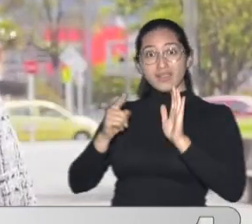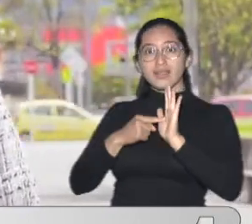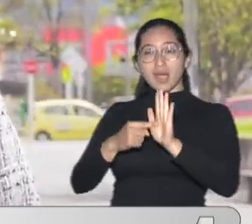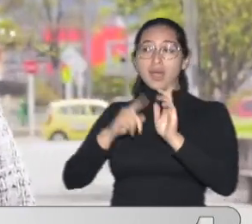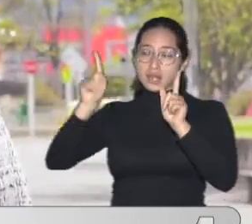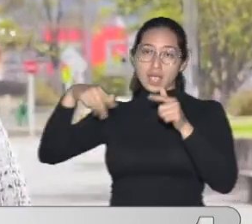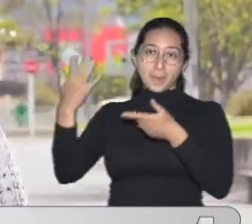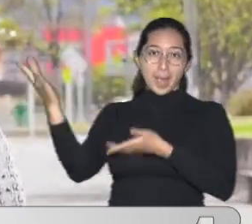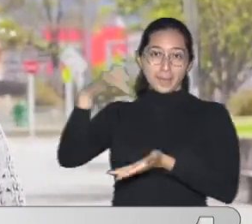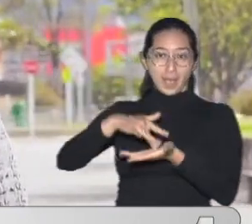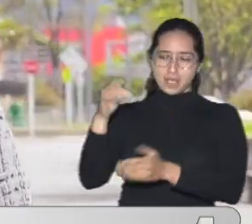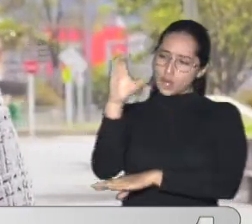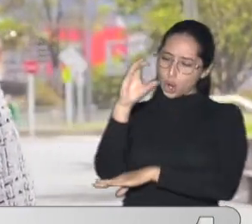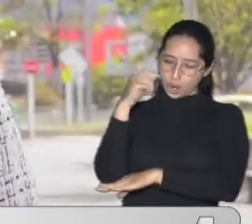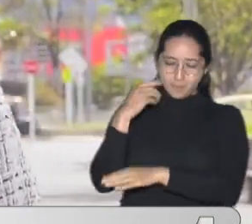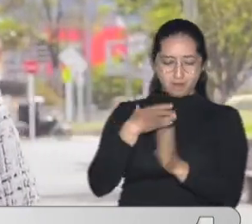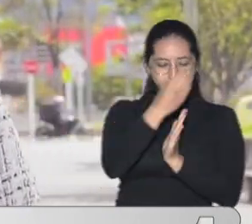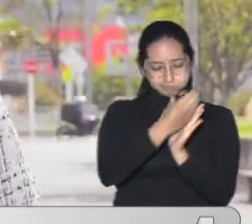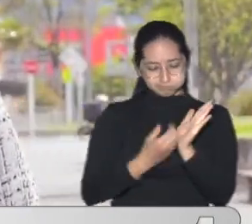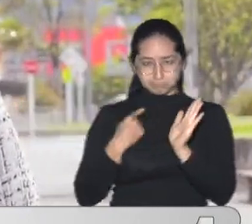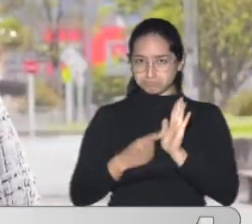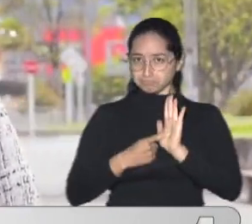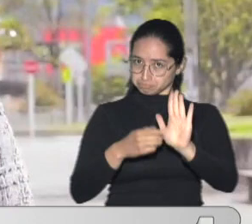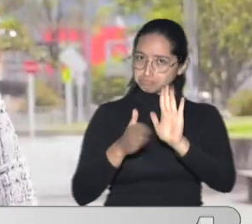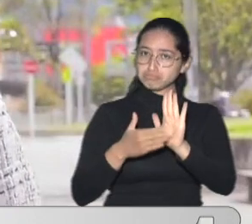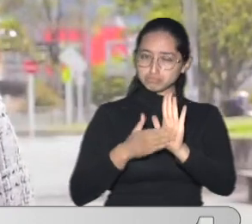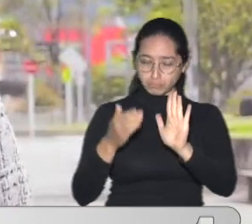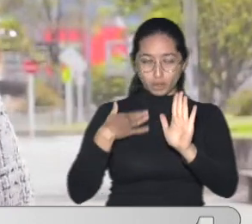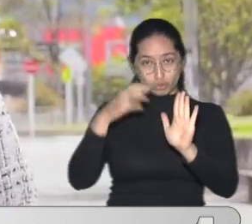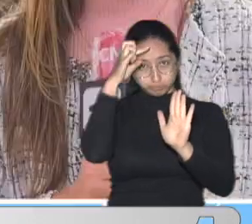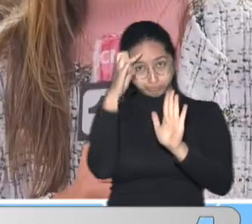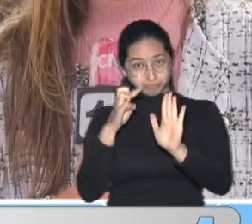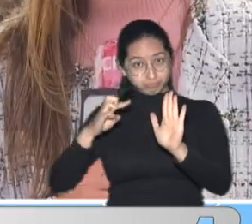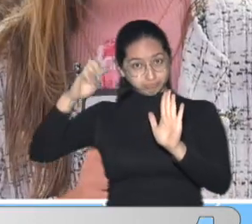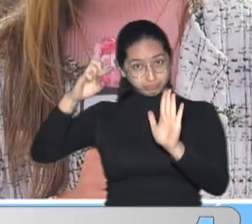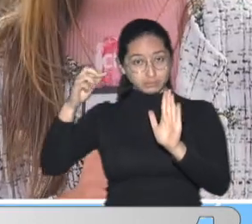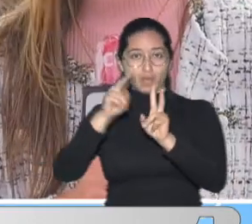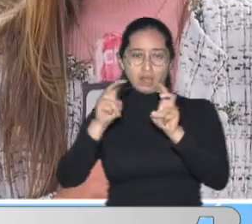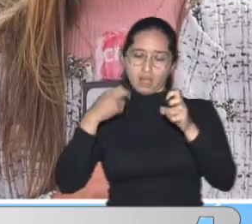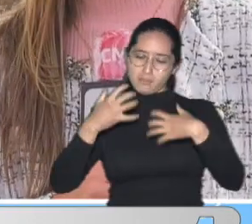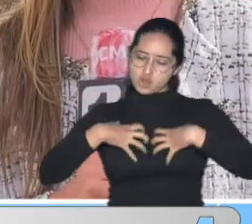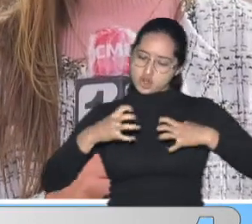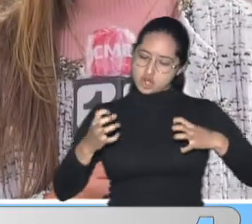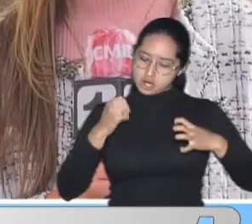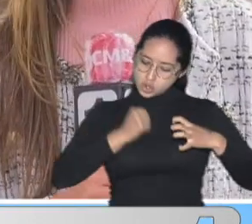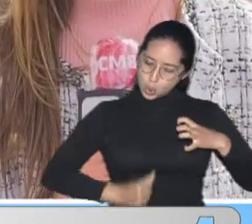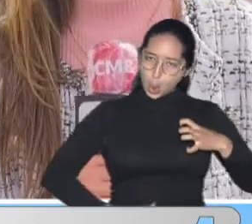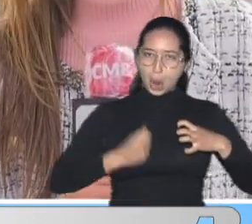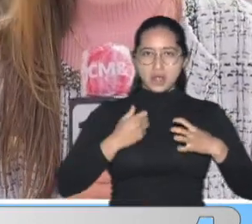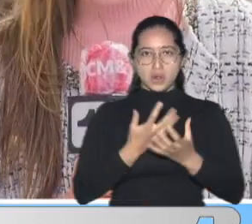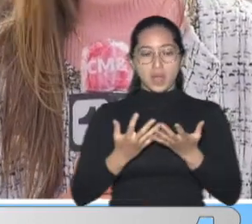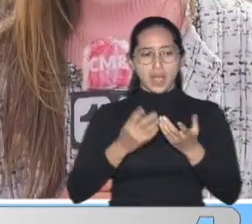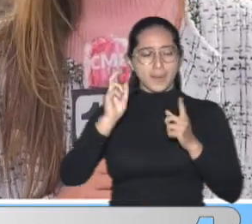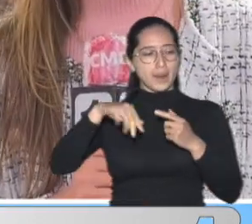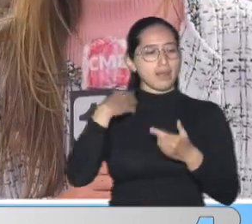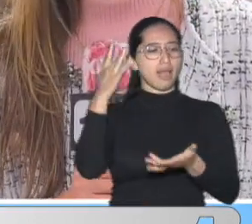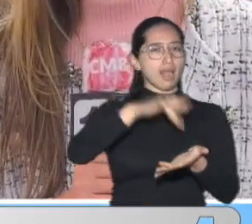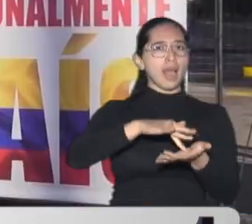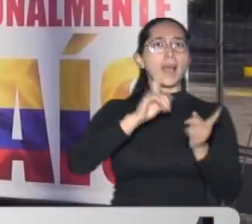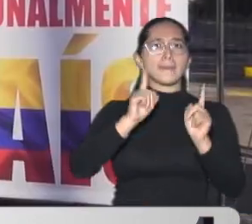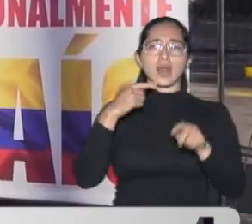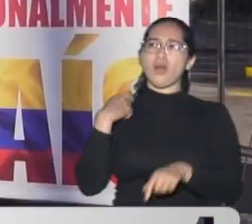convalidación de esa especialización De ese posgrado Y que pueda elaborar acá en su país Sin embargo desde hace 14 meses